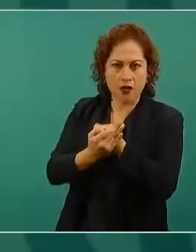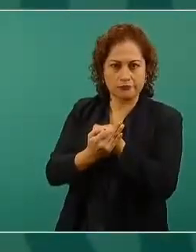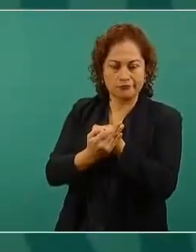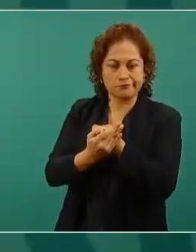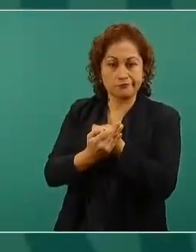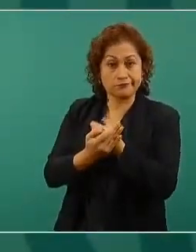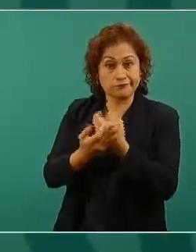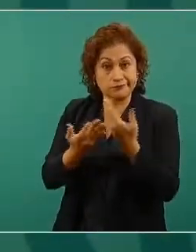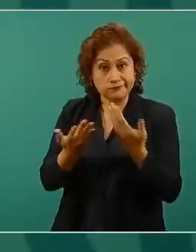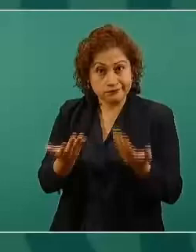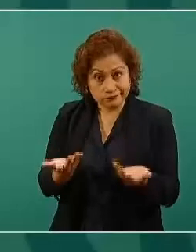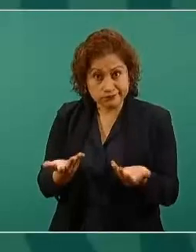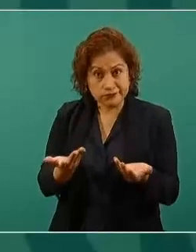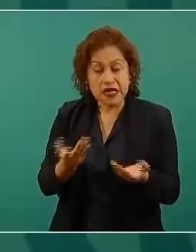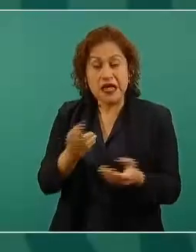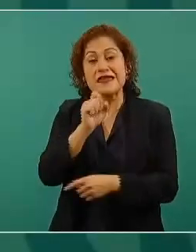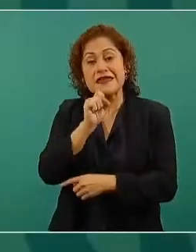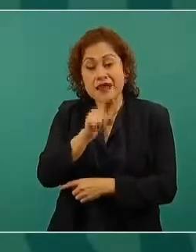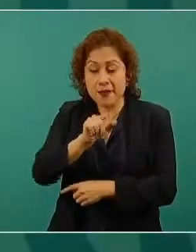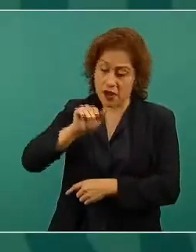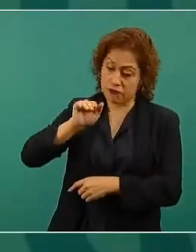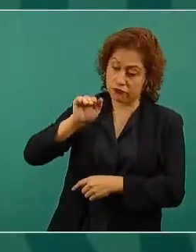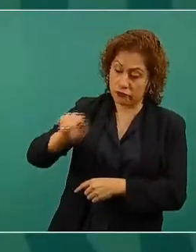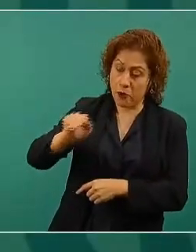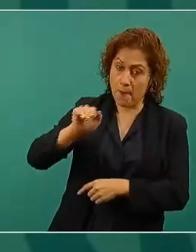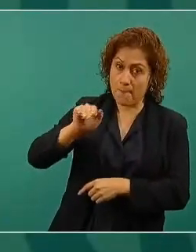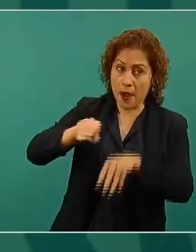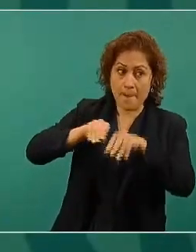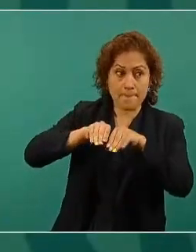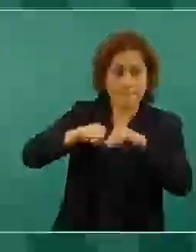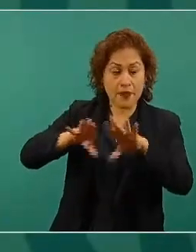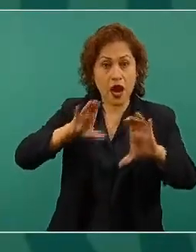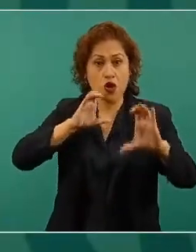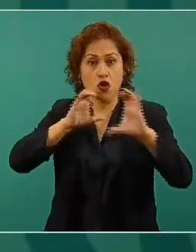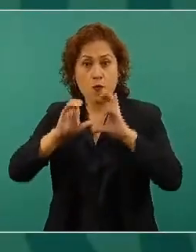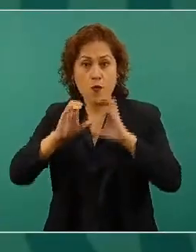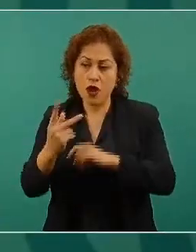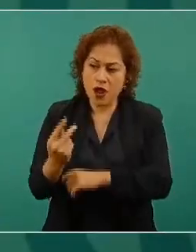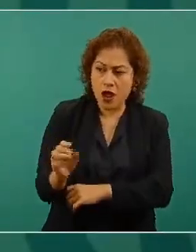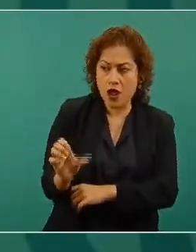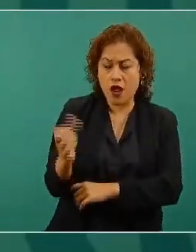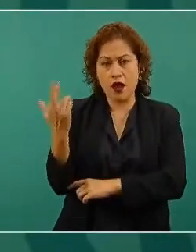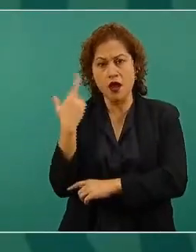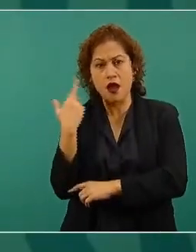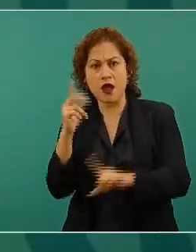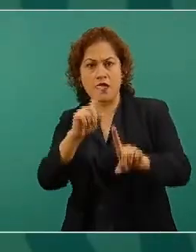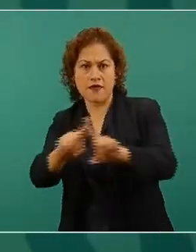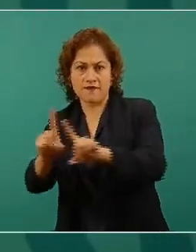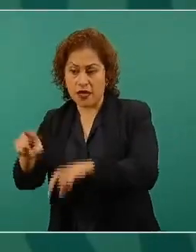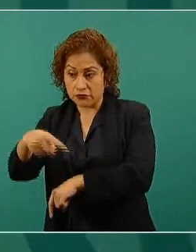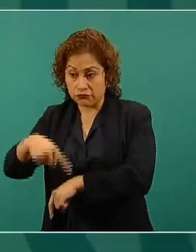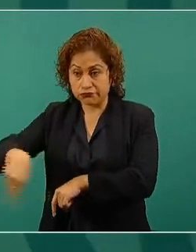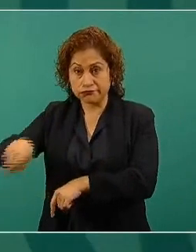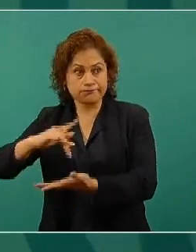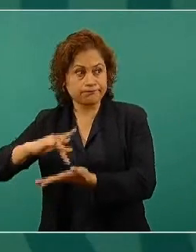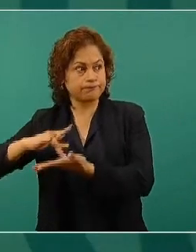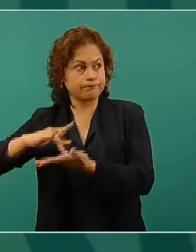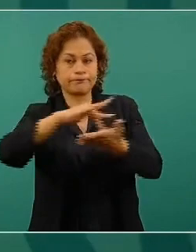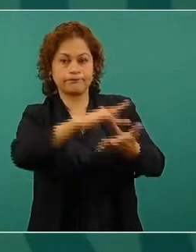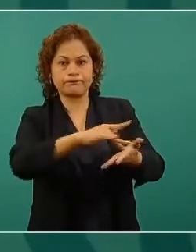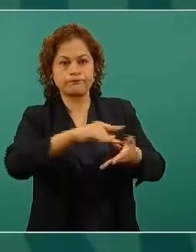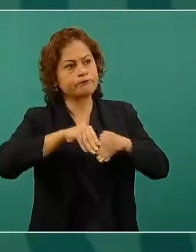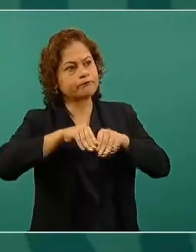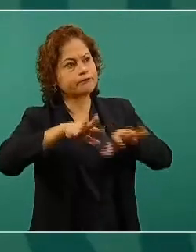el apoyo de todos los medios de comunicación con monrosas excepciones, tanto de México como del